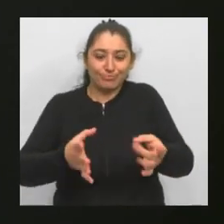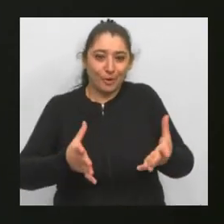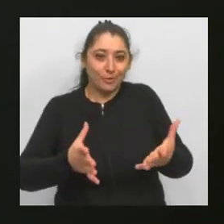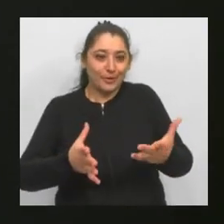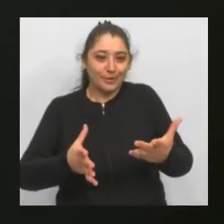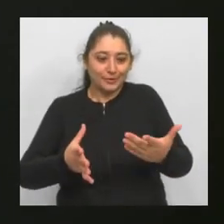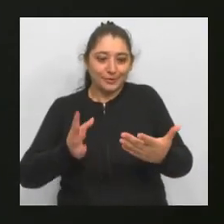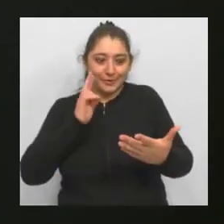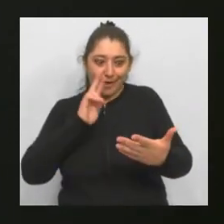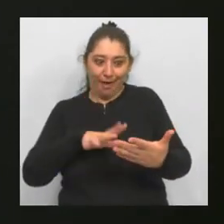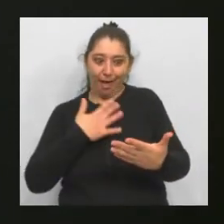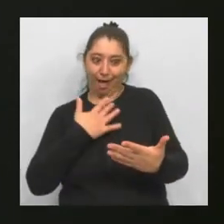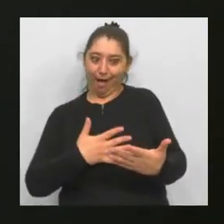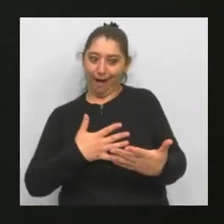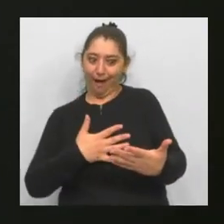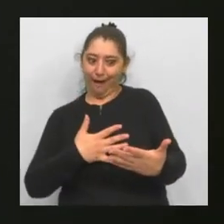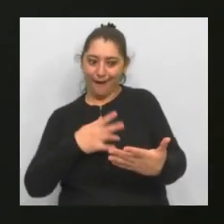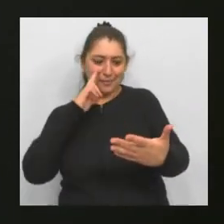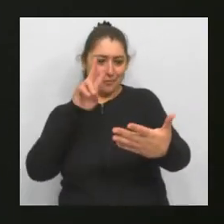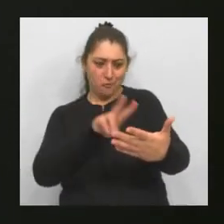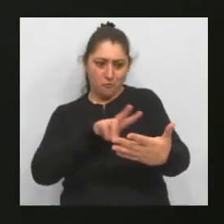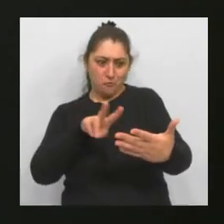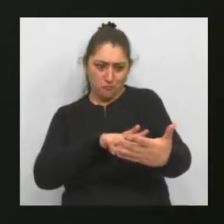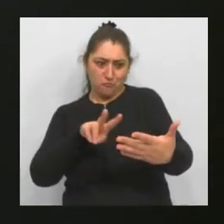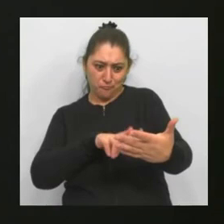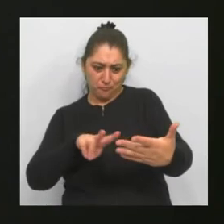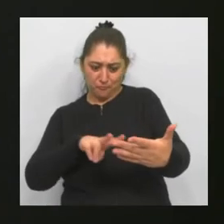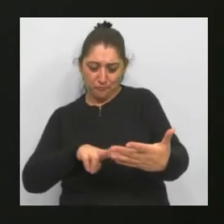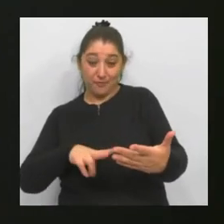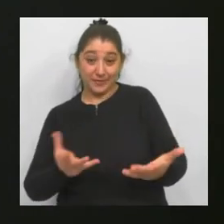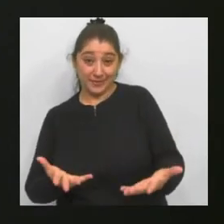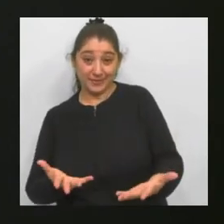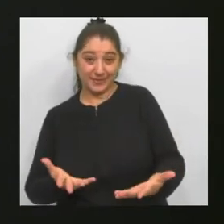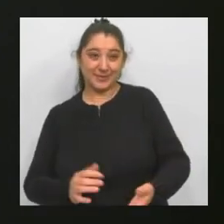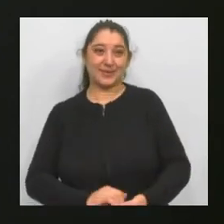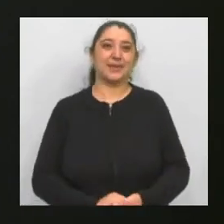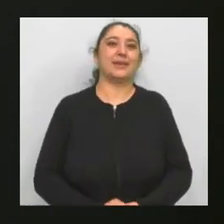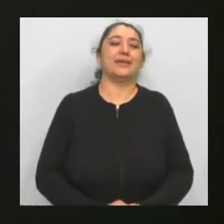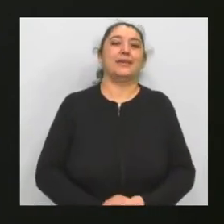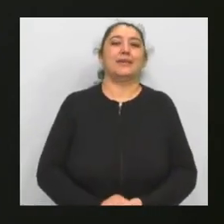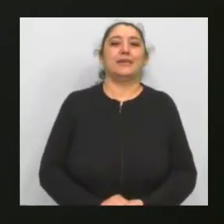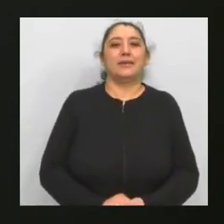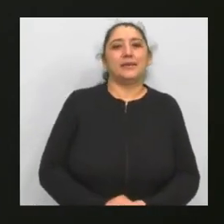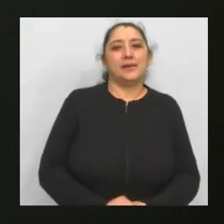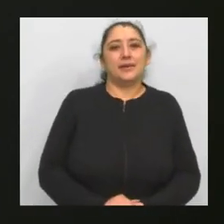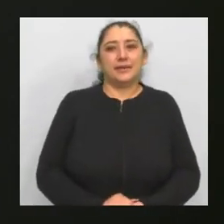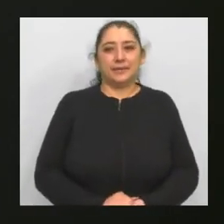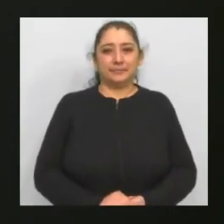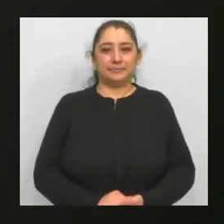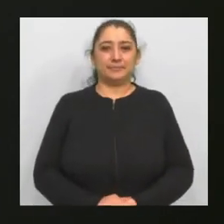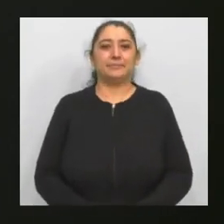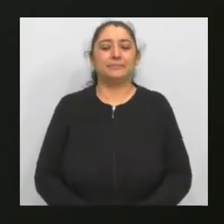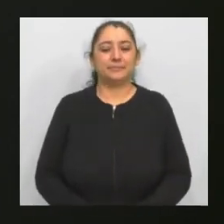es un espacio que dice, bueno, si no aprovechamos, entonces, bueno, Shakespeare escribió tres comedias cuando fue